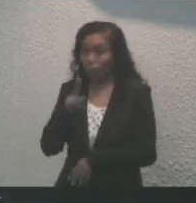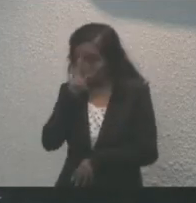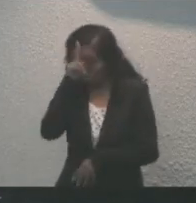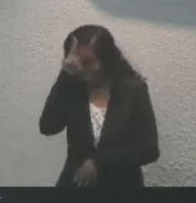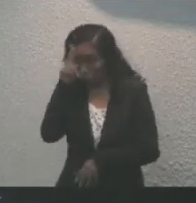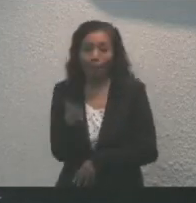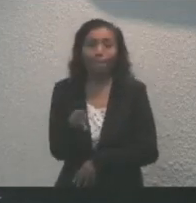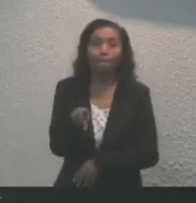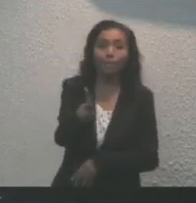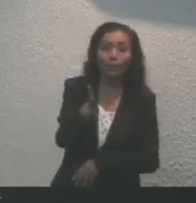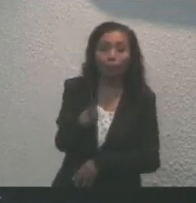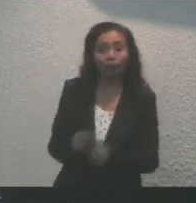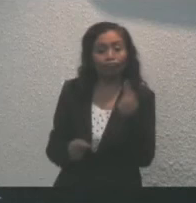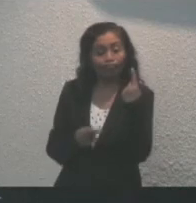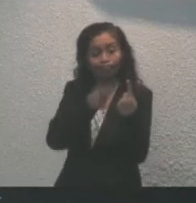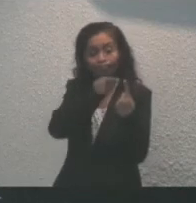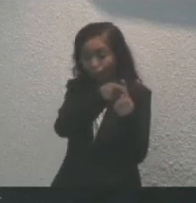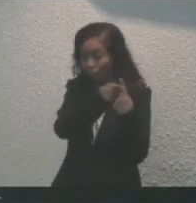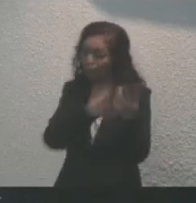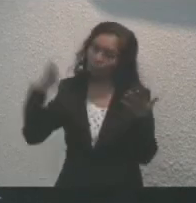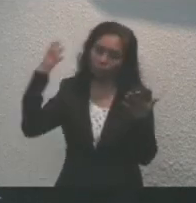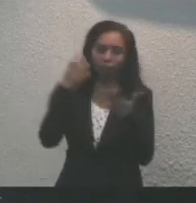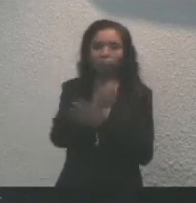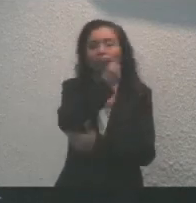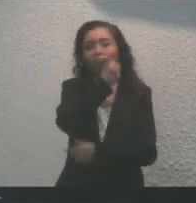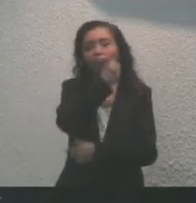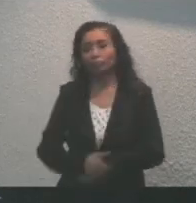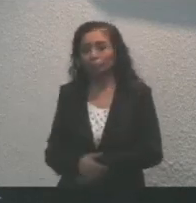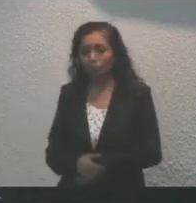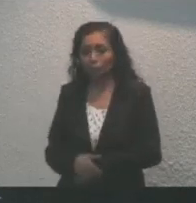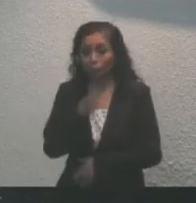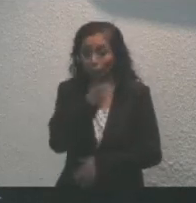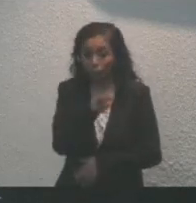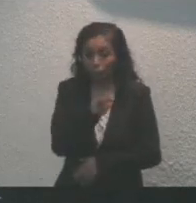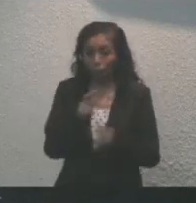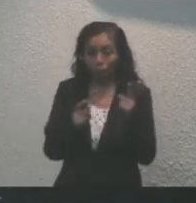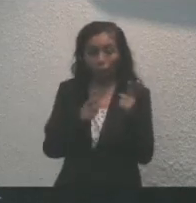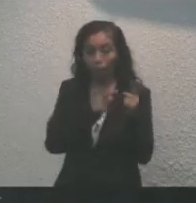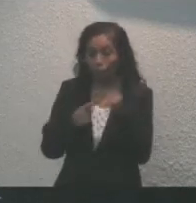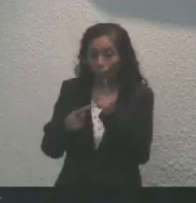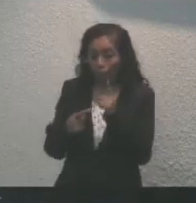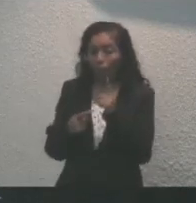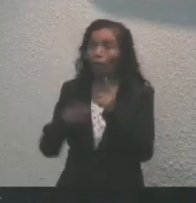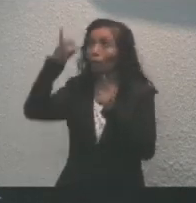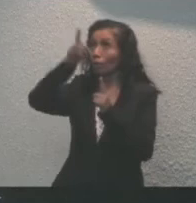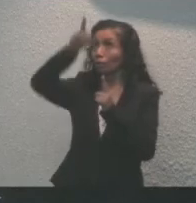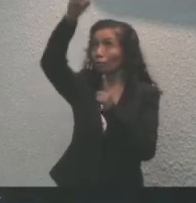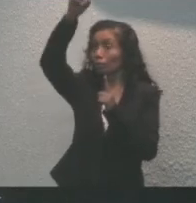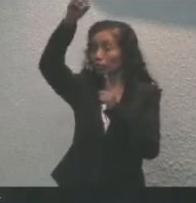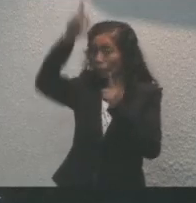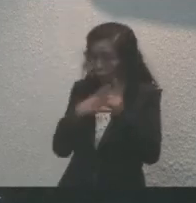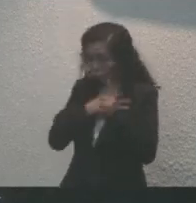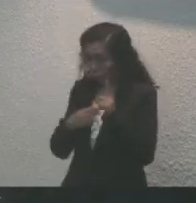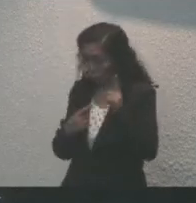embargo, ella lo logró. Su papel de intermediaria entre Dios y sus